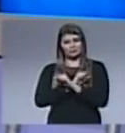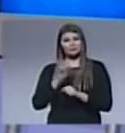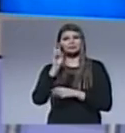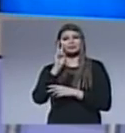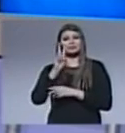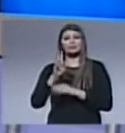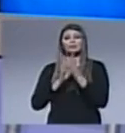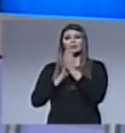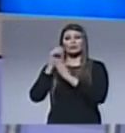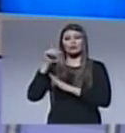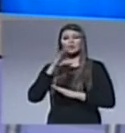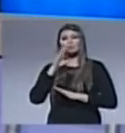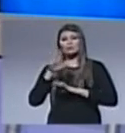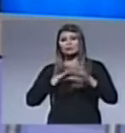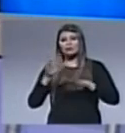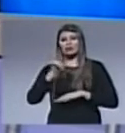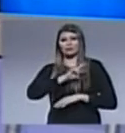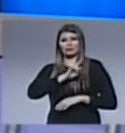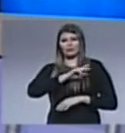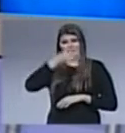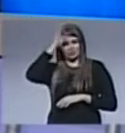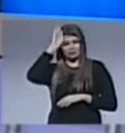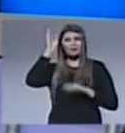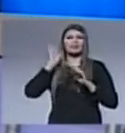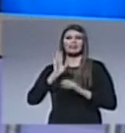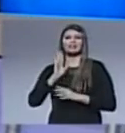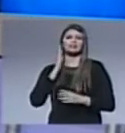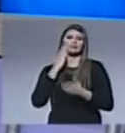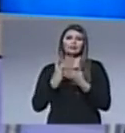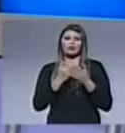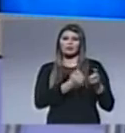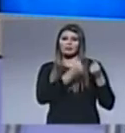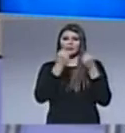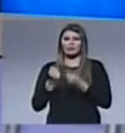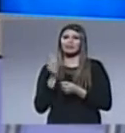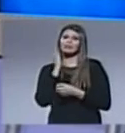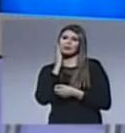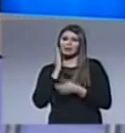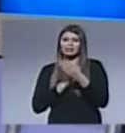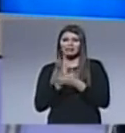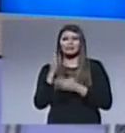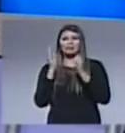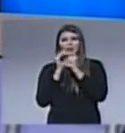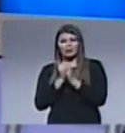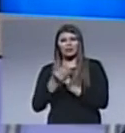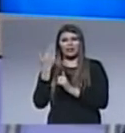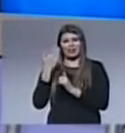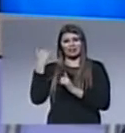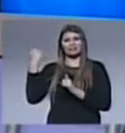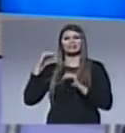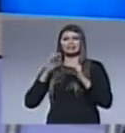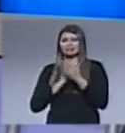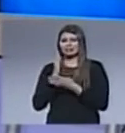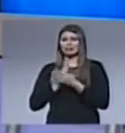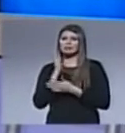mover de la mano de Dios sobre la vida de Neymar como respuesta a ese poder de la oración que tiene su madre también que como compartíamos en programas anteriores ella